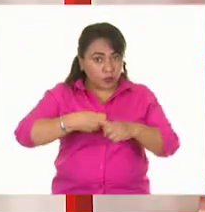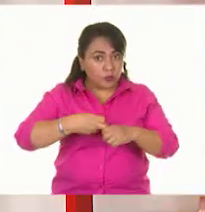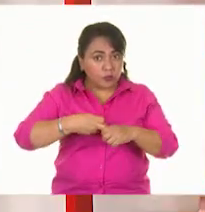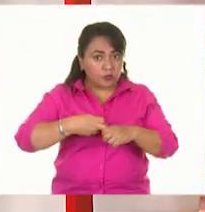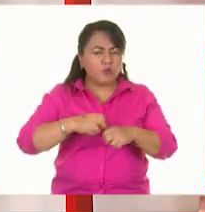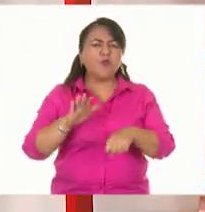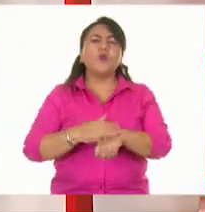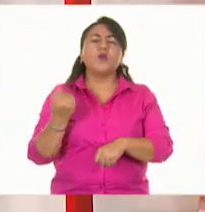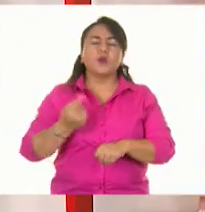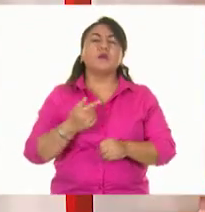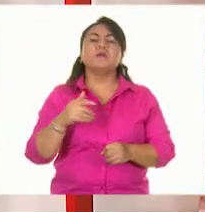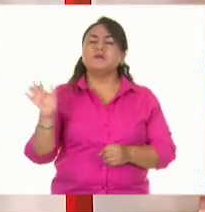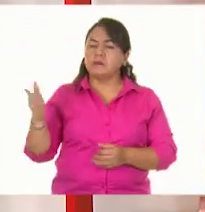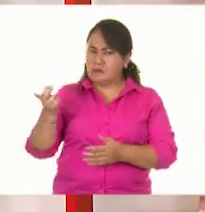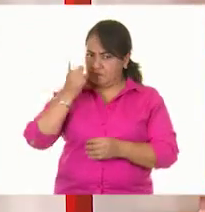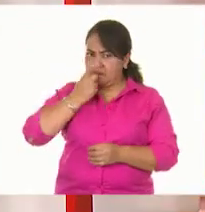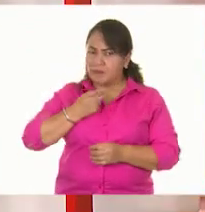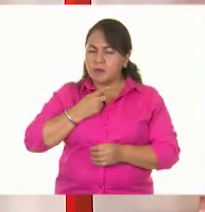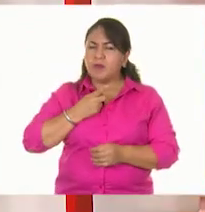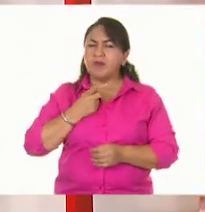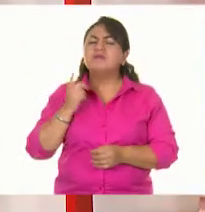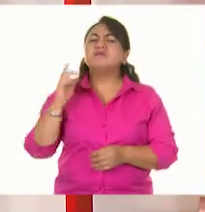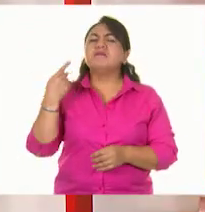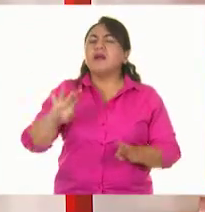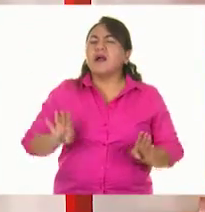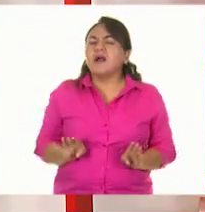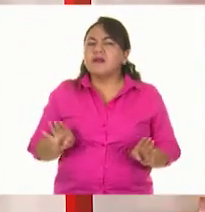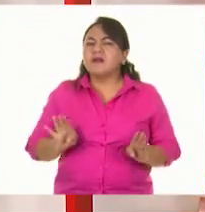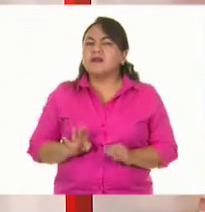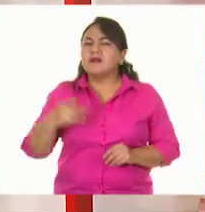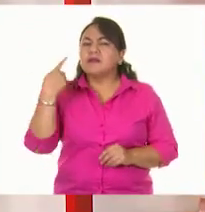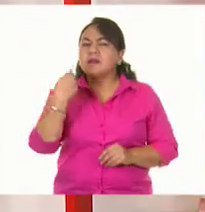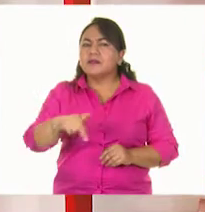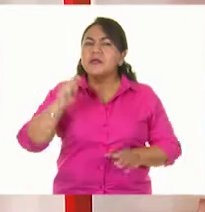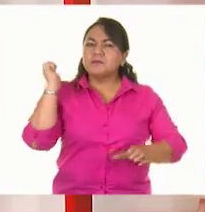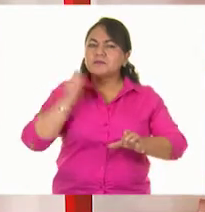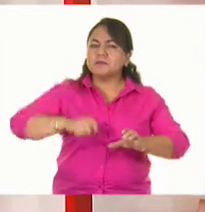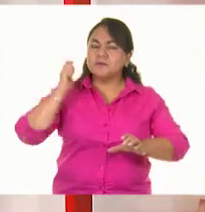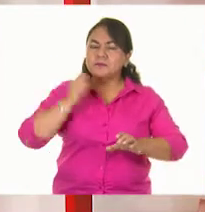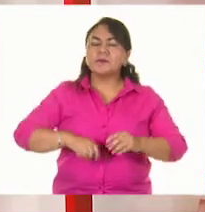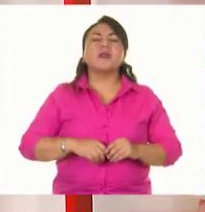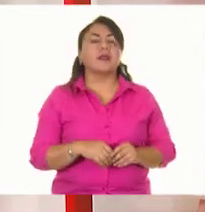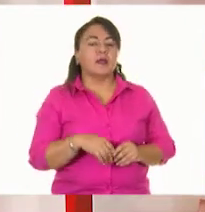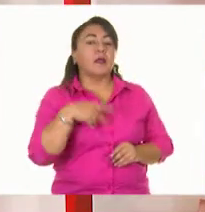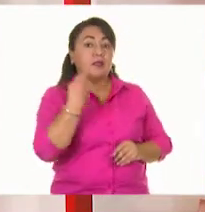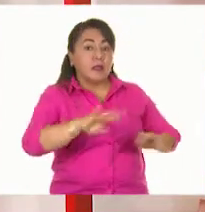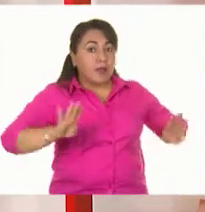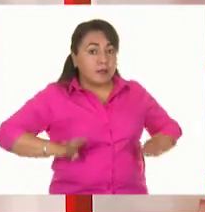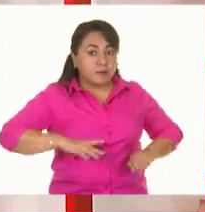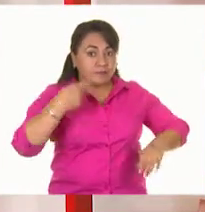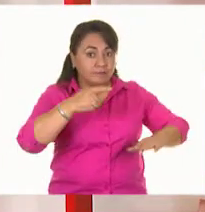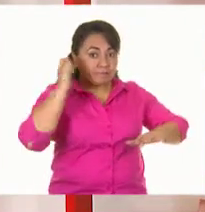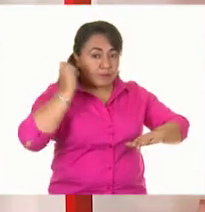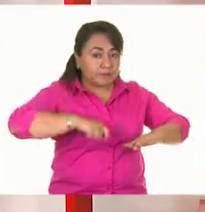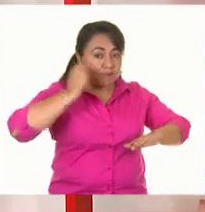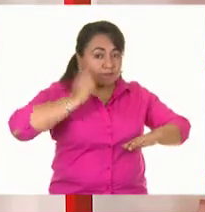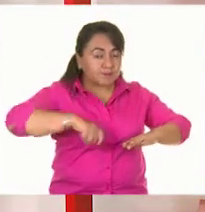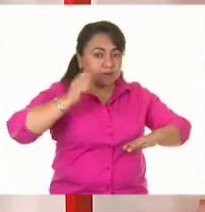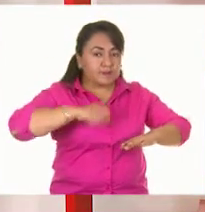Alexia, ¿me puedes ayudar a describir una característica del martillo? Una característica del martillo es